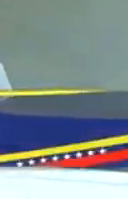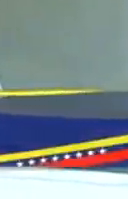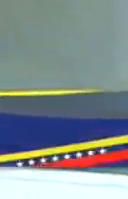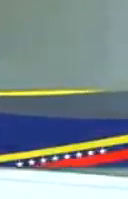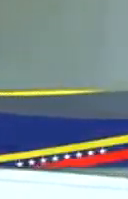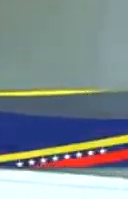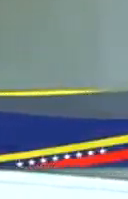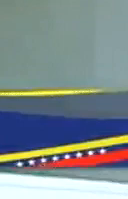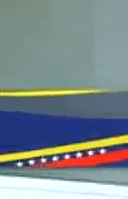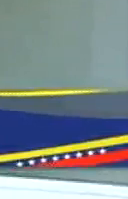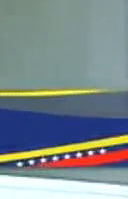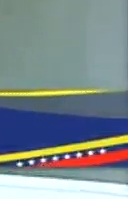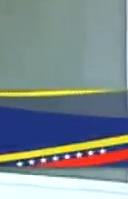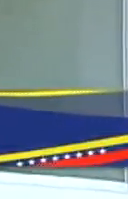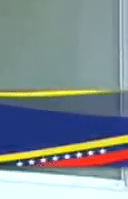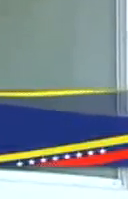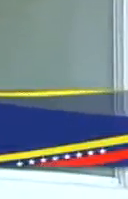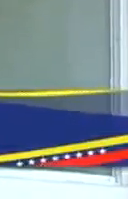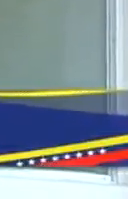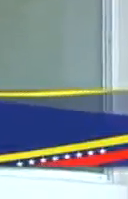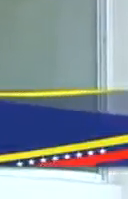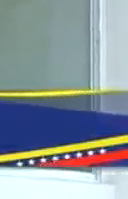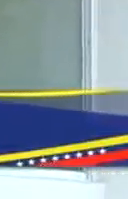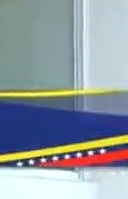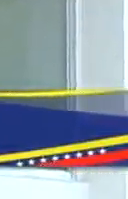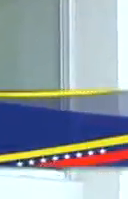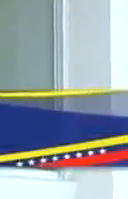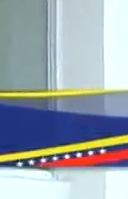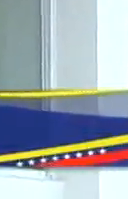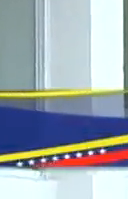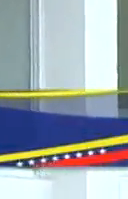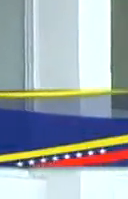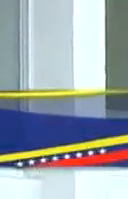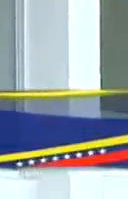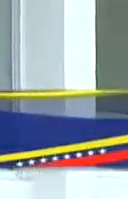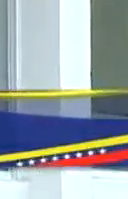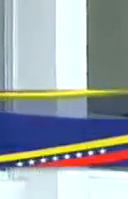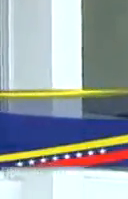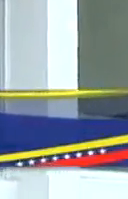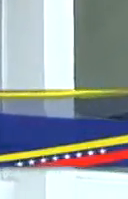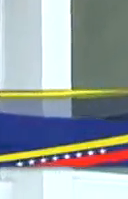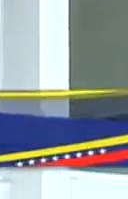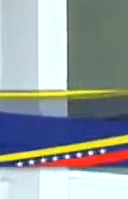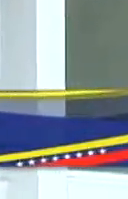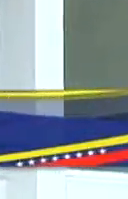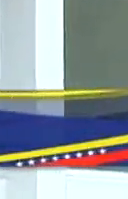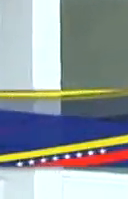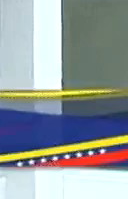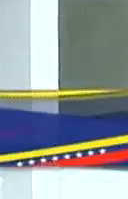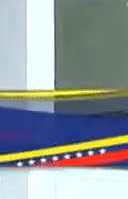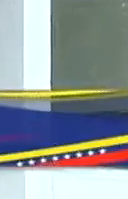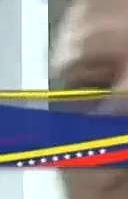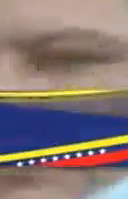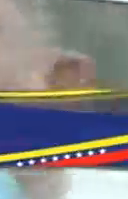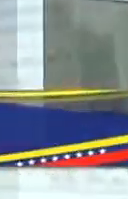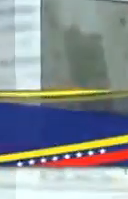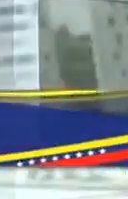Humanos y catalogada como un modelo de construcción social que sirve de ejemplo para los pueblos de Latinoamérica y el Caribe.